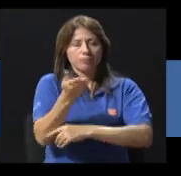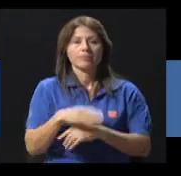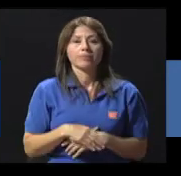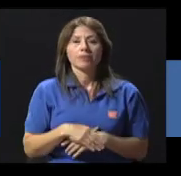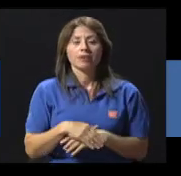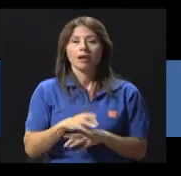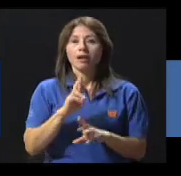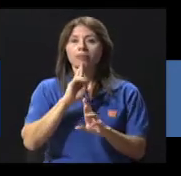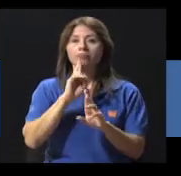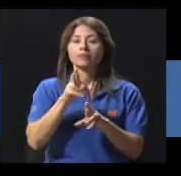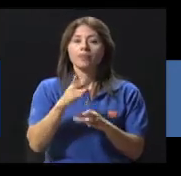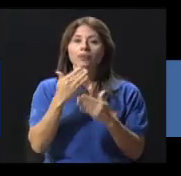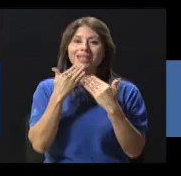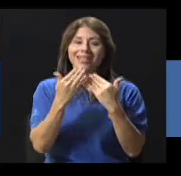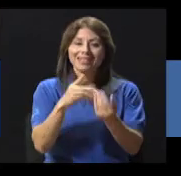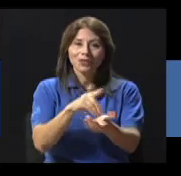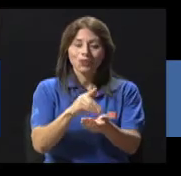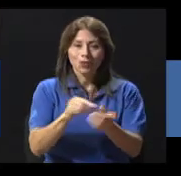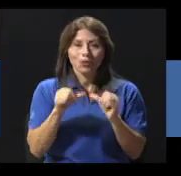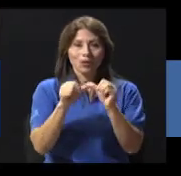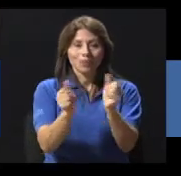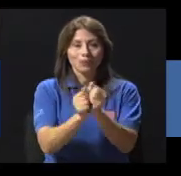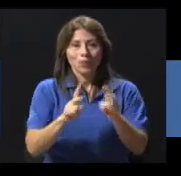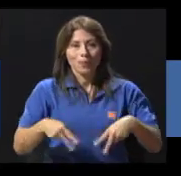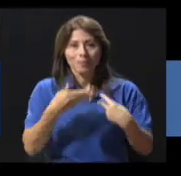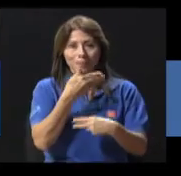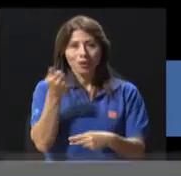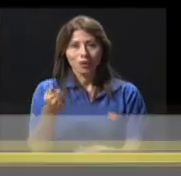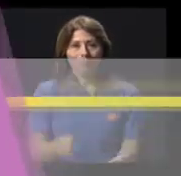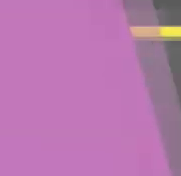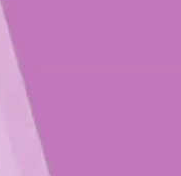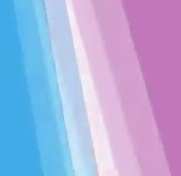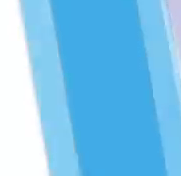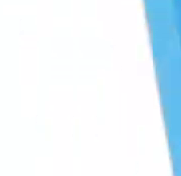Muchas gracias doctor y volvemos con más de Vivir Mejor.